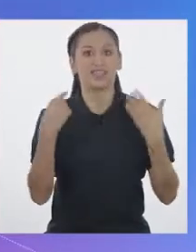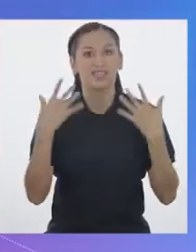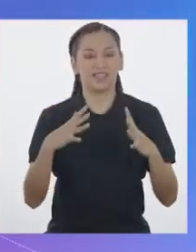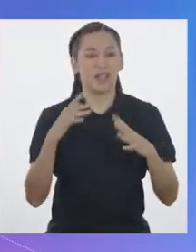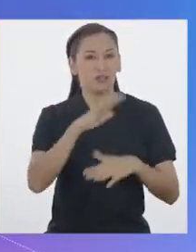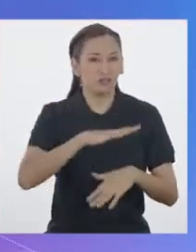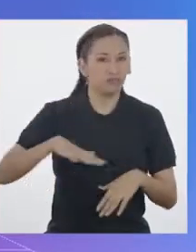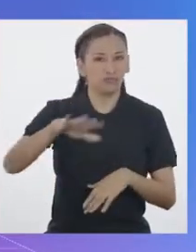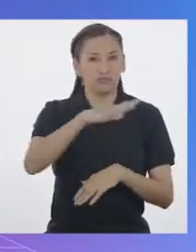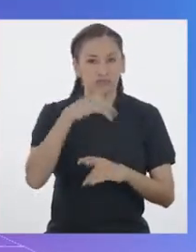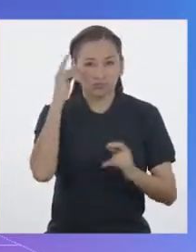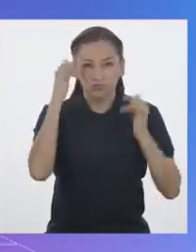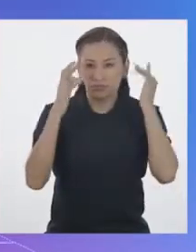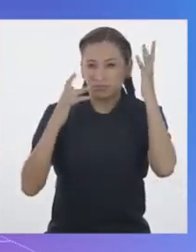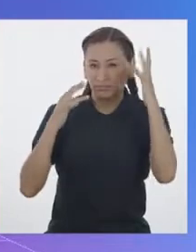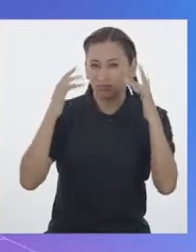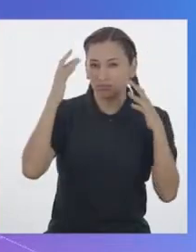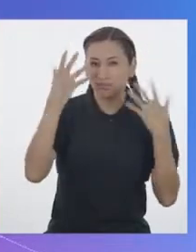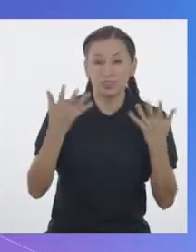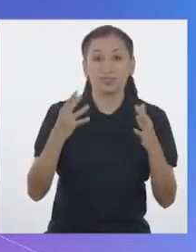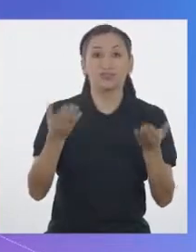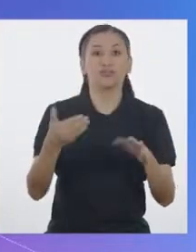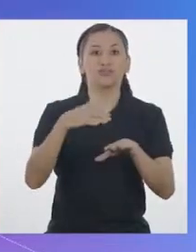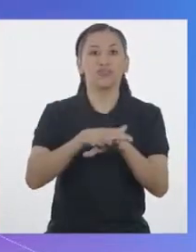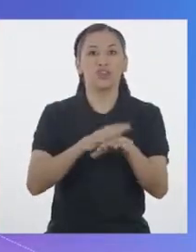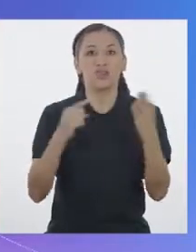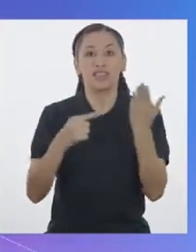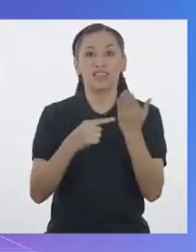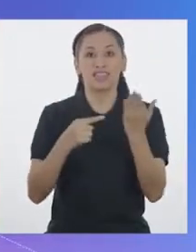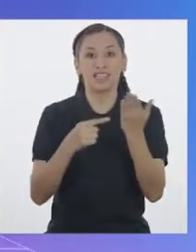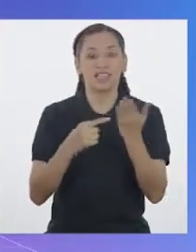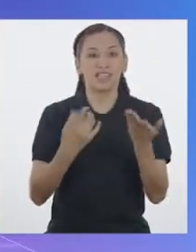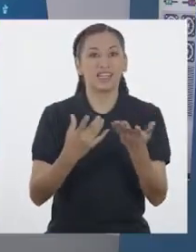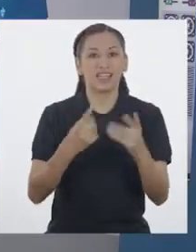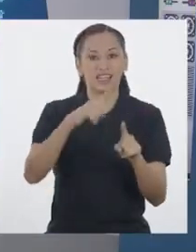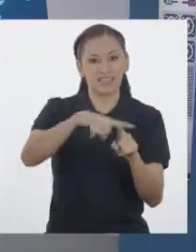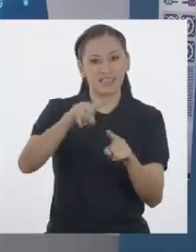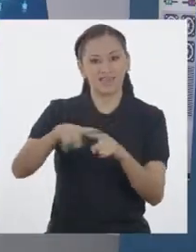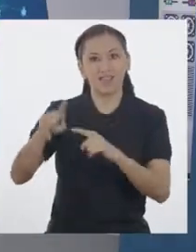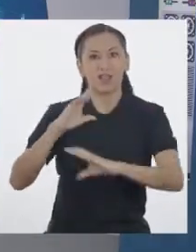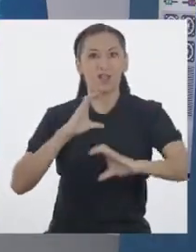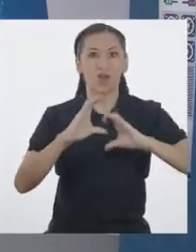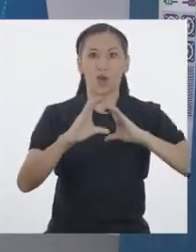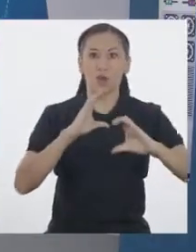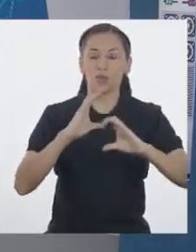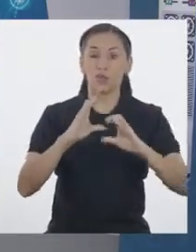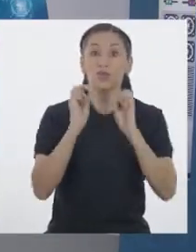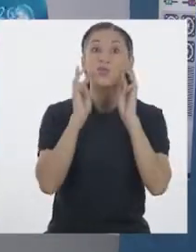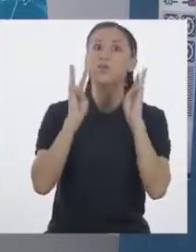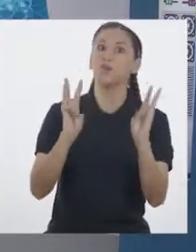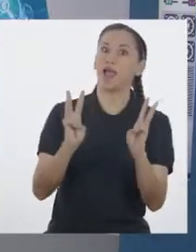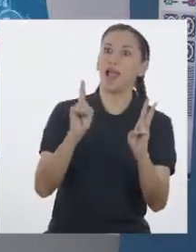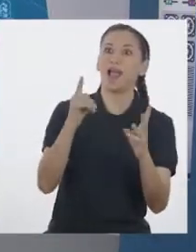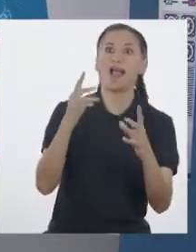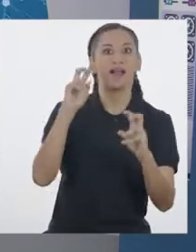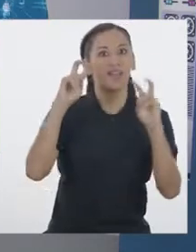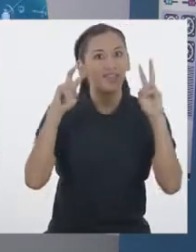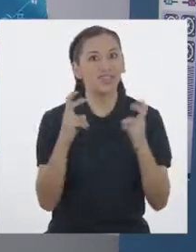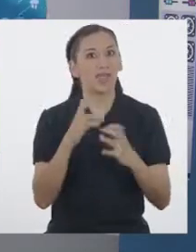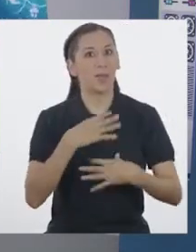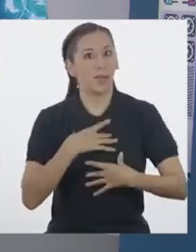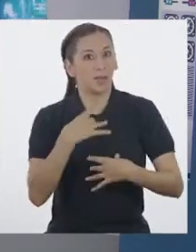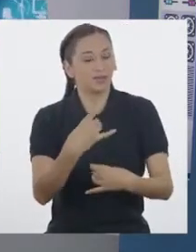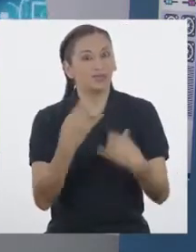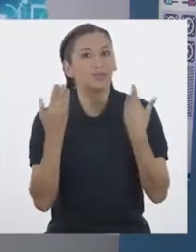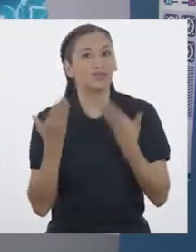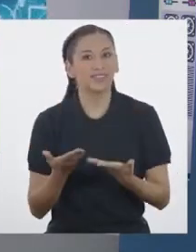estaremos reflexionando sobre las tecnologías de comunicación. ¡Guau! ¡Qué tema tan interesante,